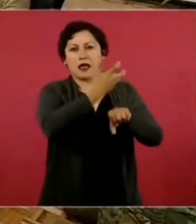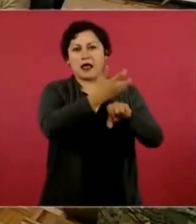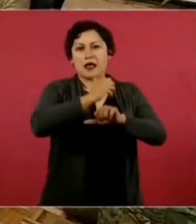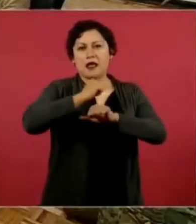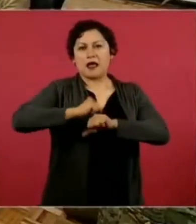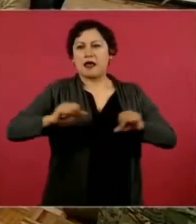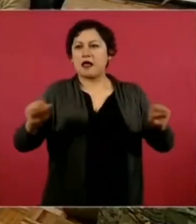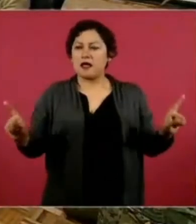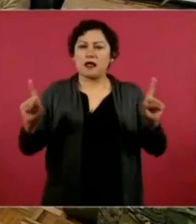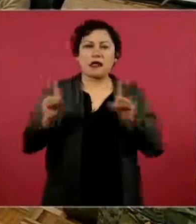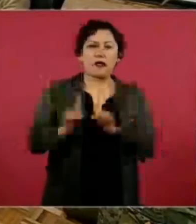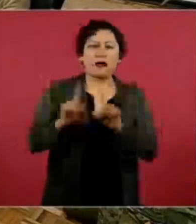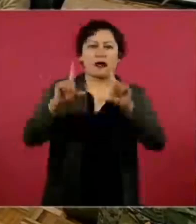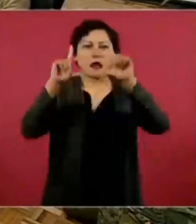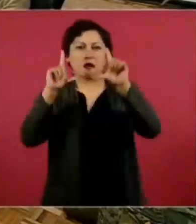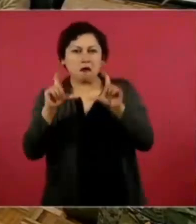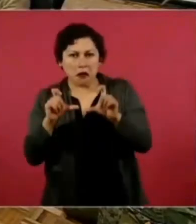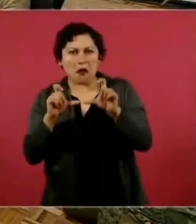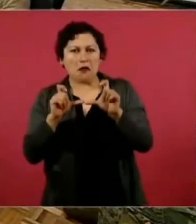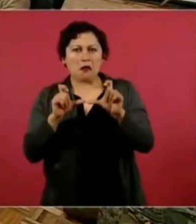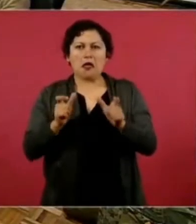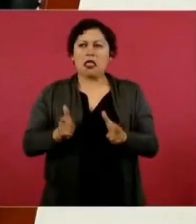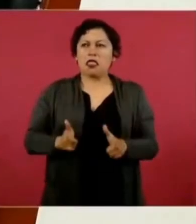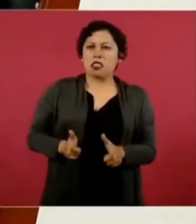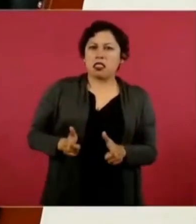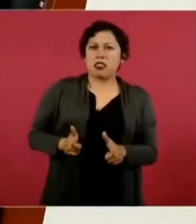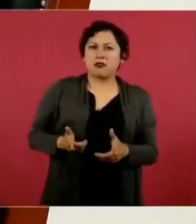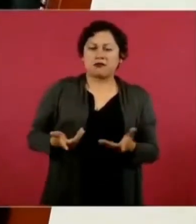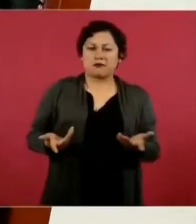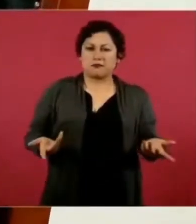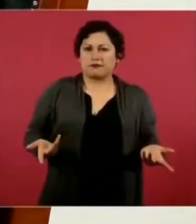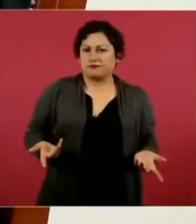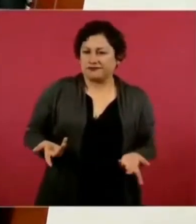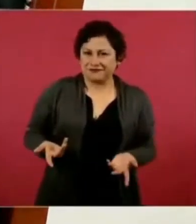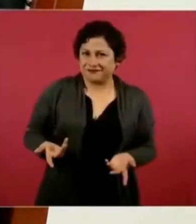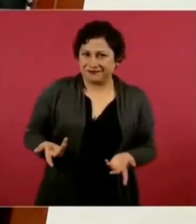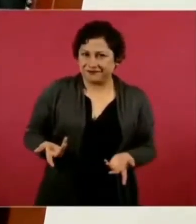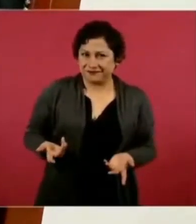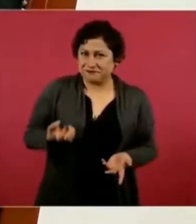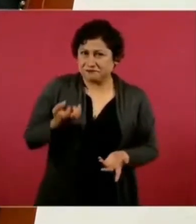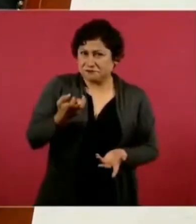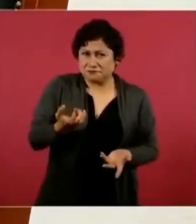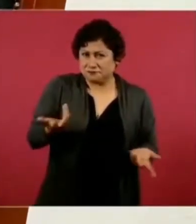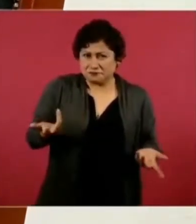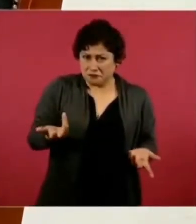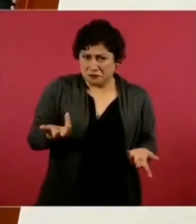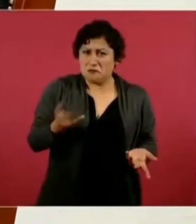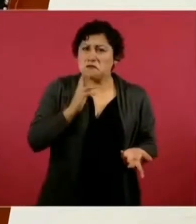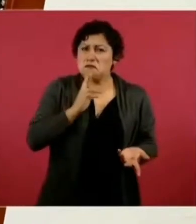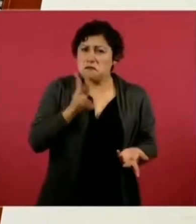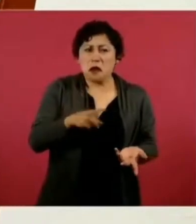En vez de entregarle un cheque para el desarrollo,